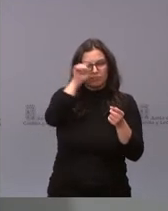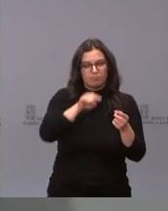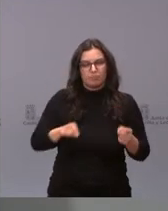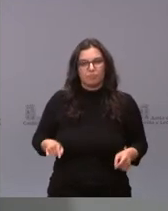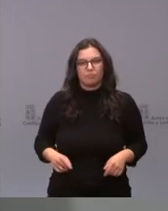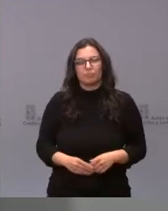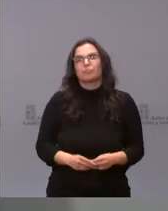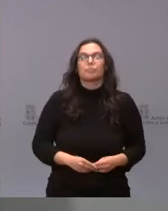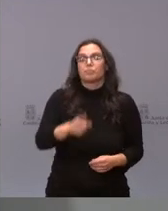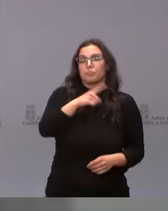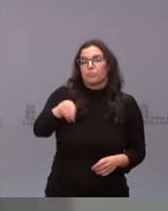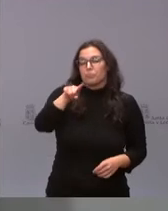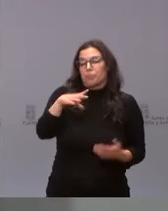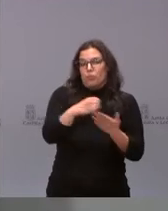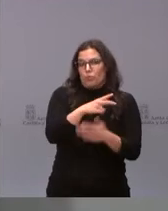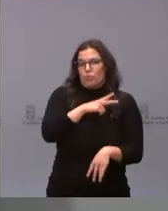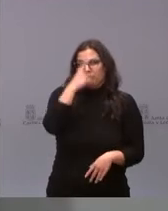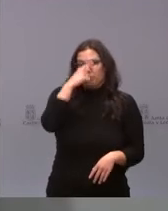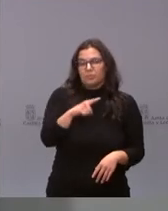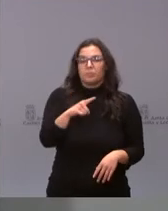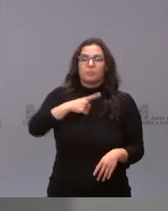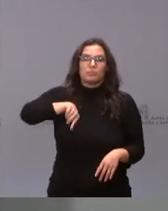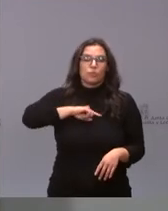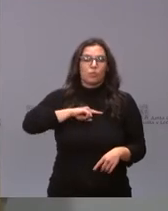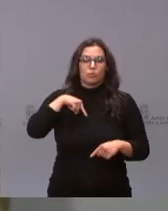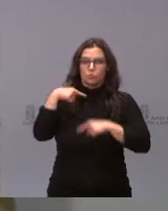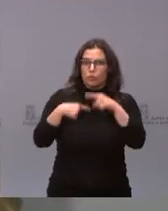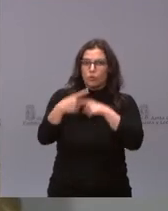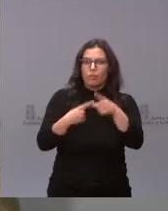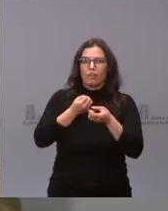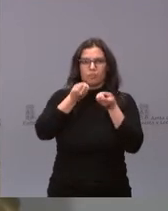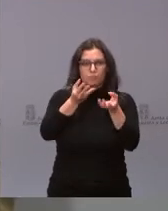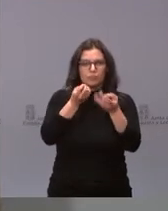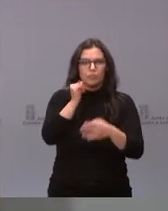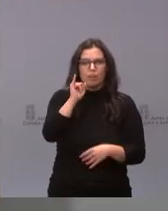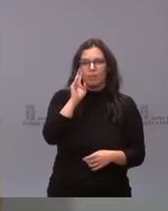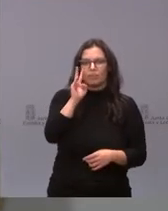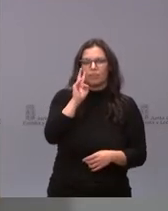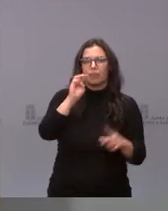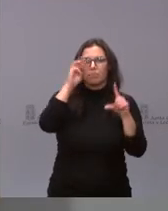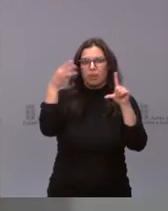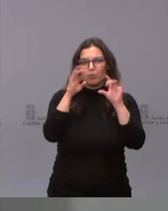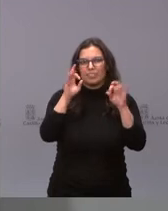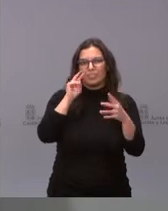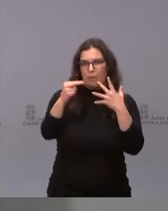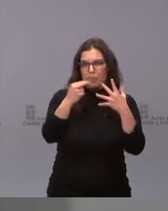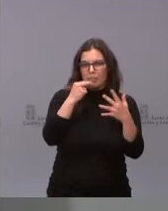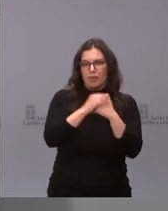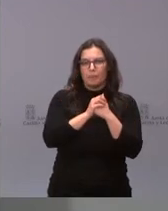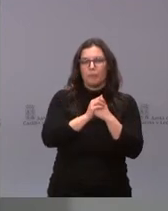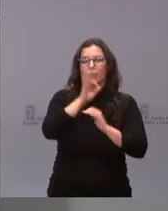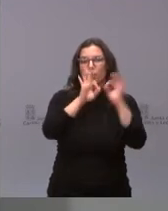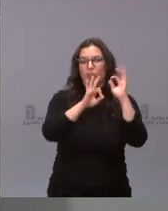Como todos ustedes saben, y informamos diariamente a través de nuestra página de transparencia, la incidencia